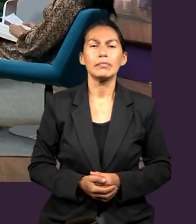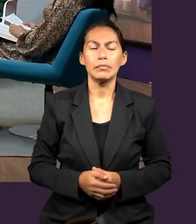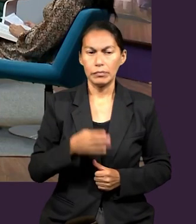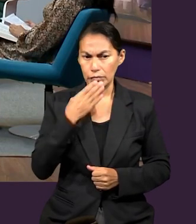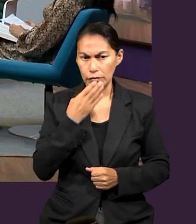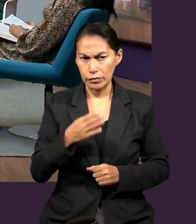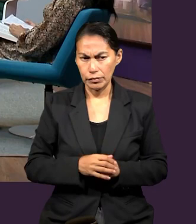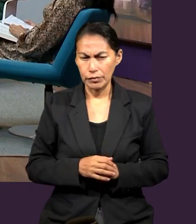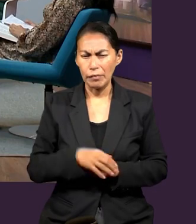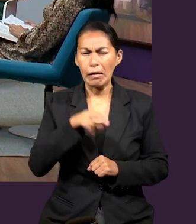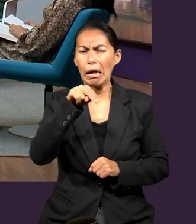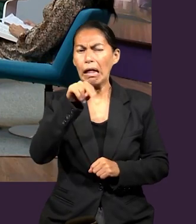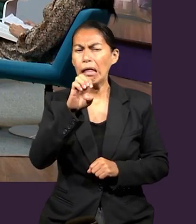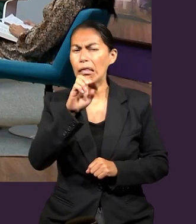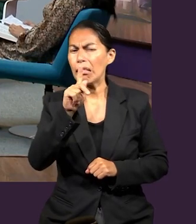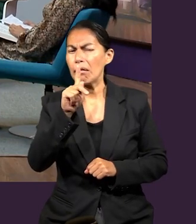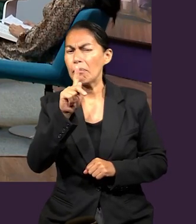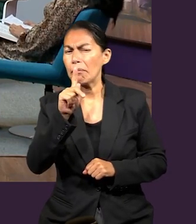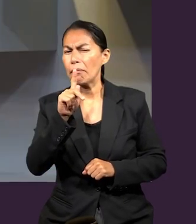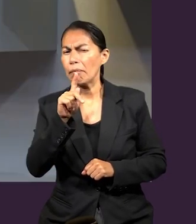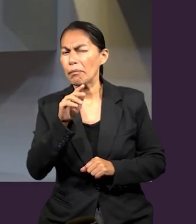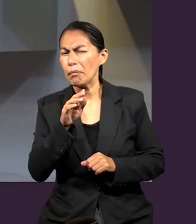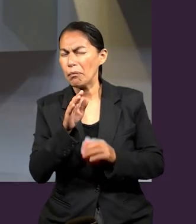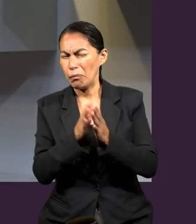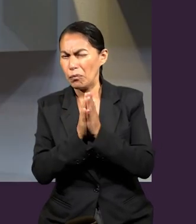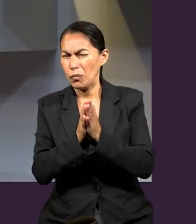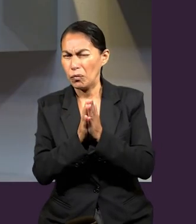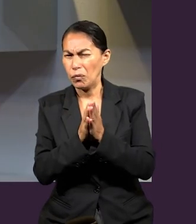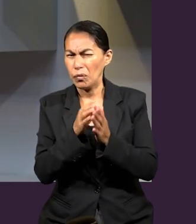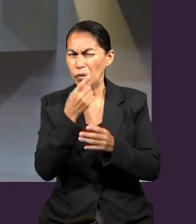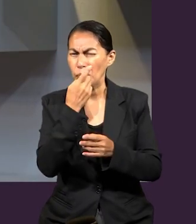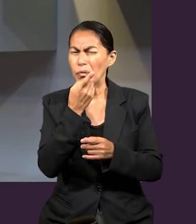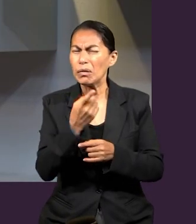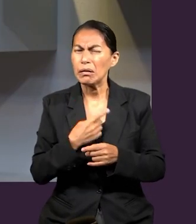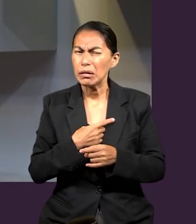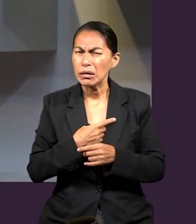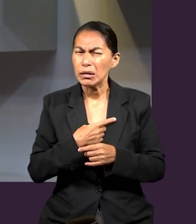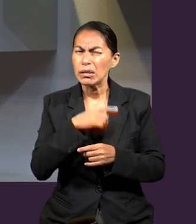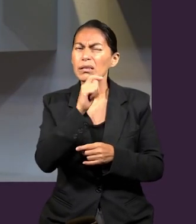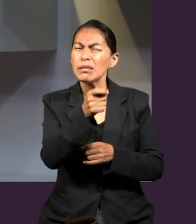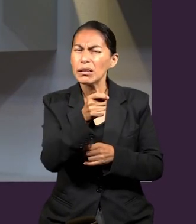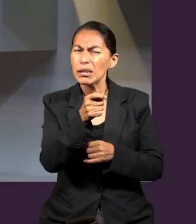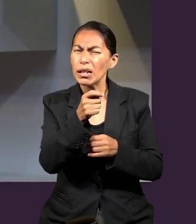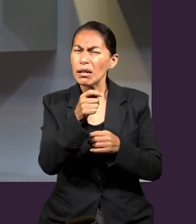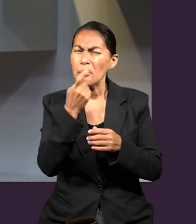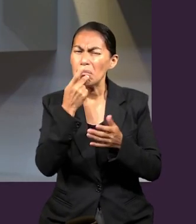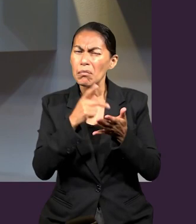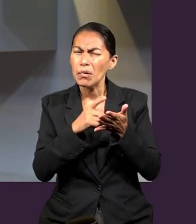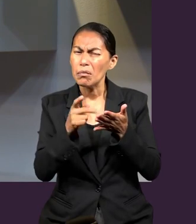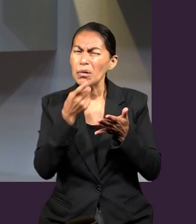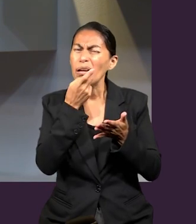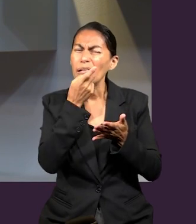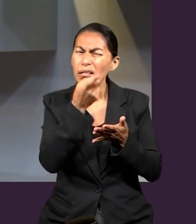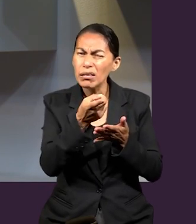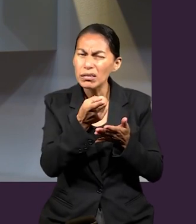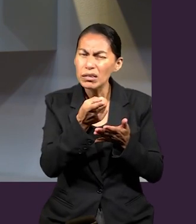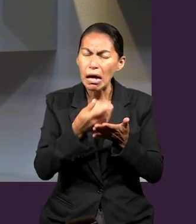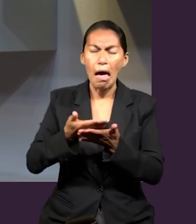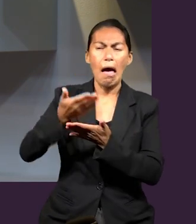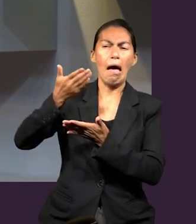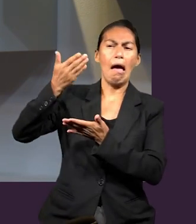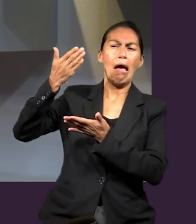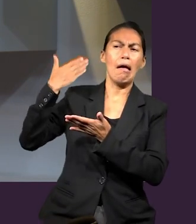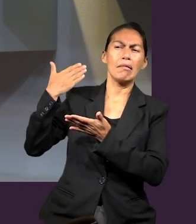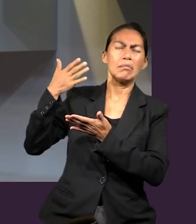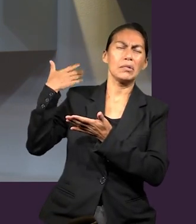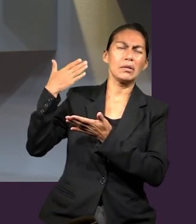Ok, Neb, puedes ver una figura que el apóstol Pablo comienza a usar. ¿Y por qué crees que Pablo